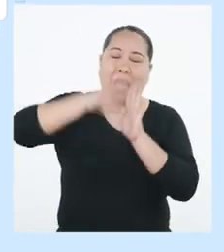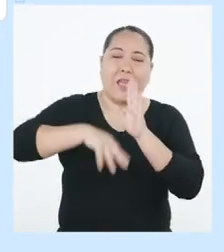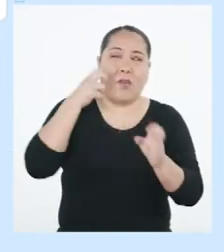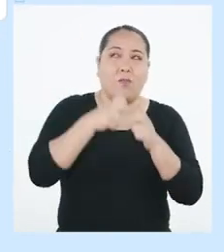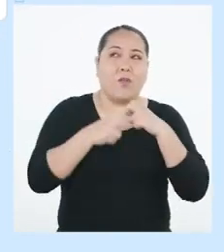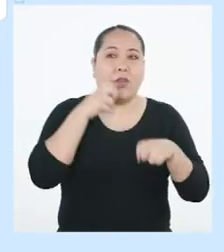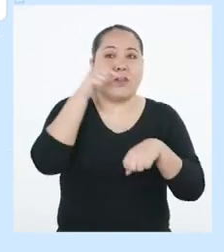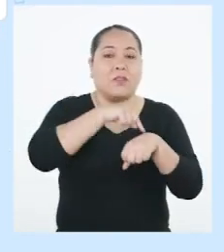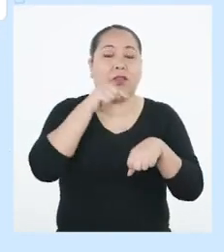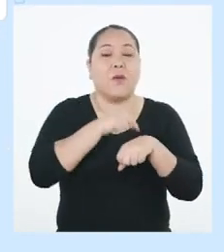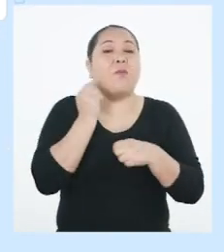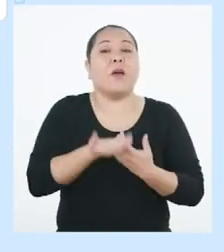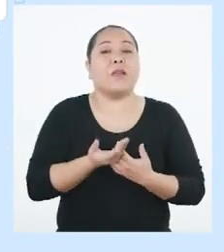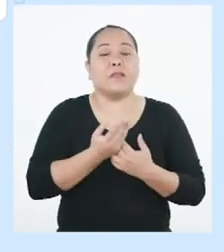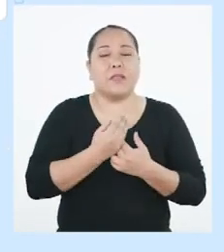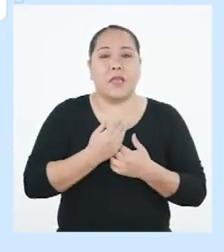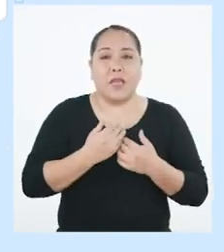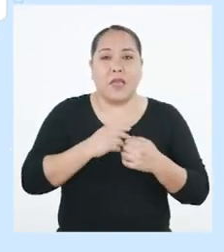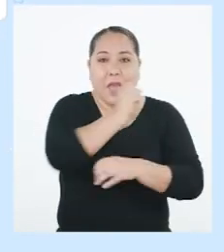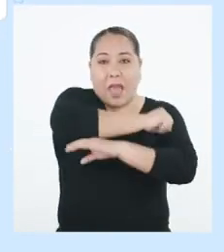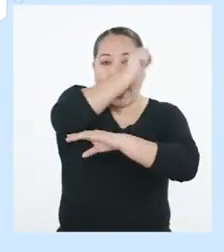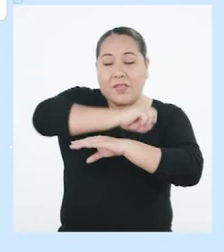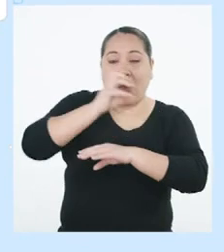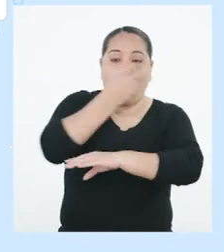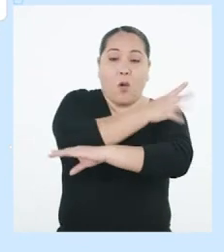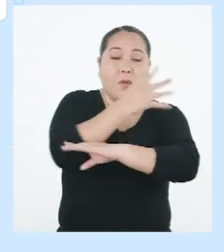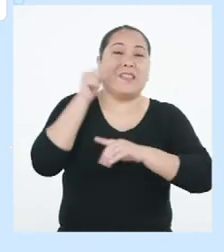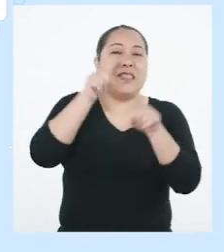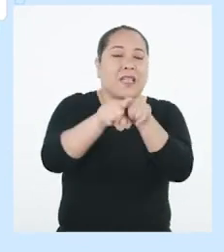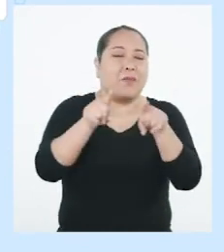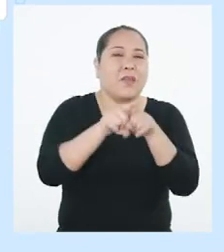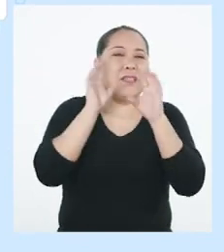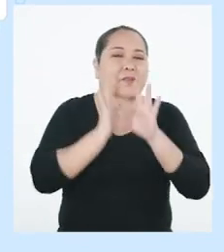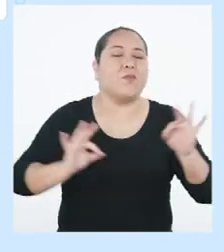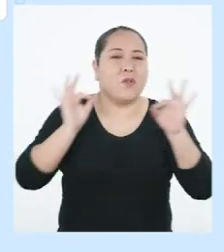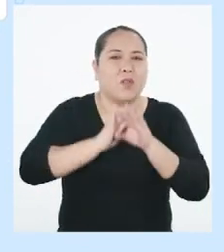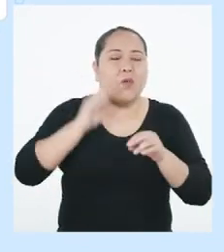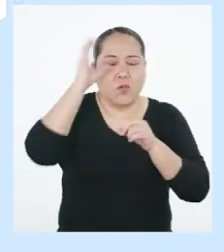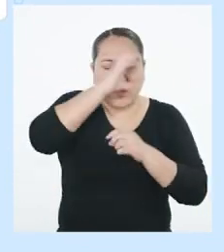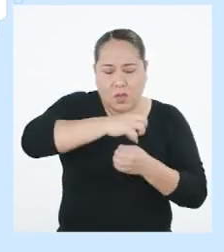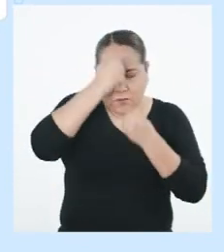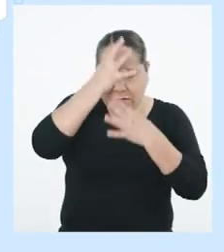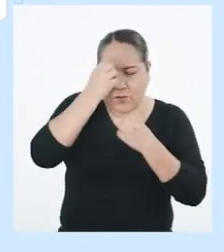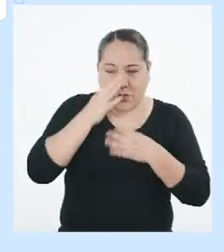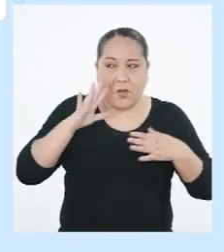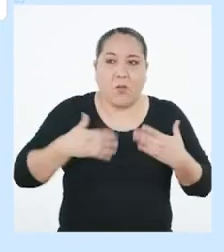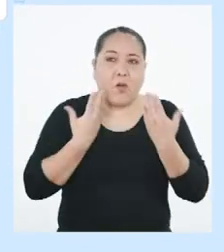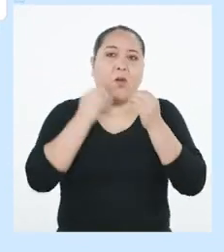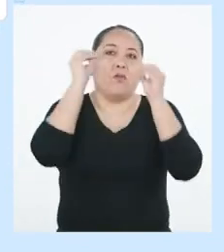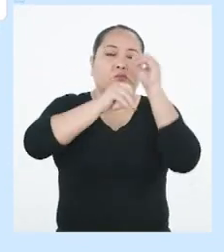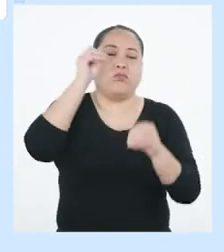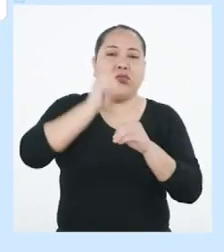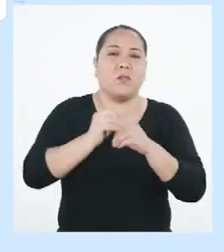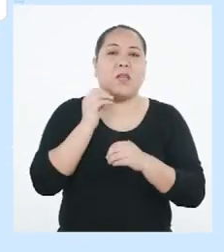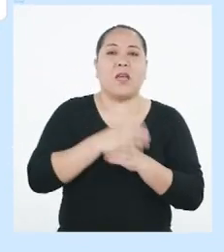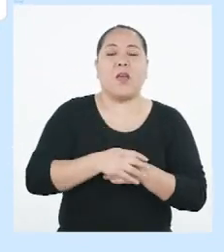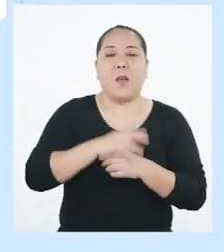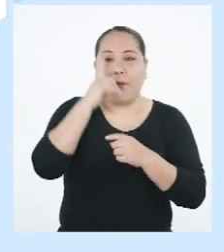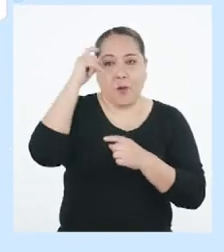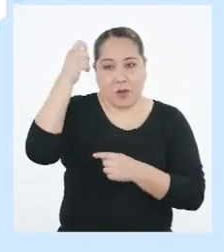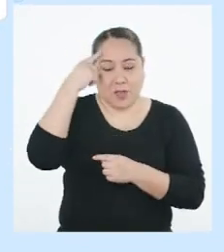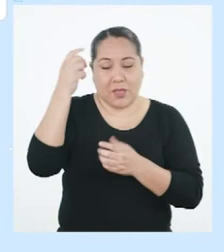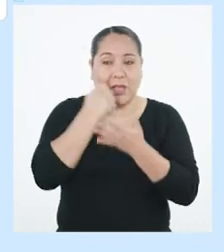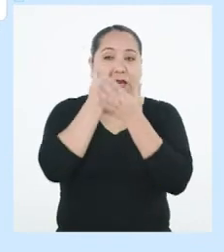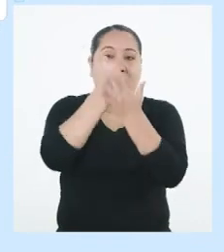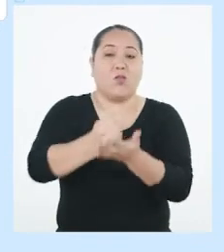contextos andinos y amazónicos. Y también que es importante estar informados para poder implementar políticas de ayuda